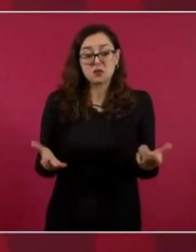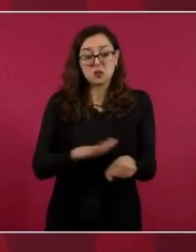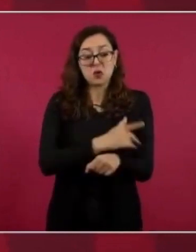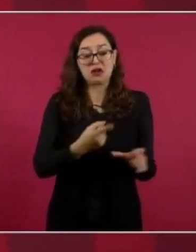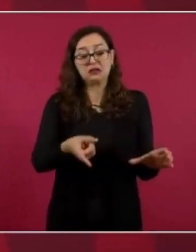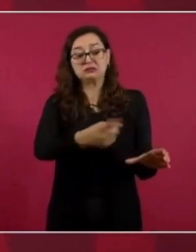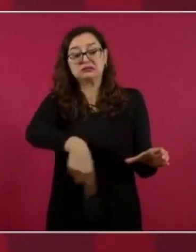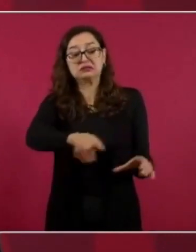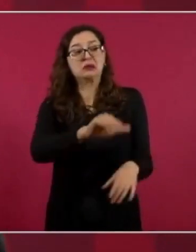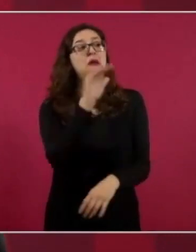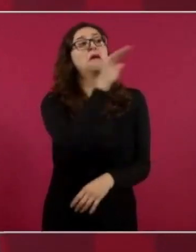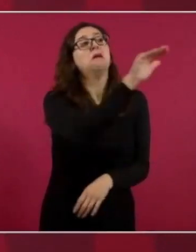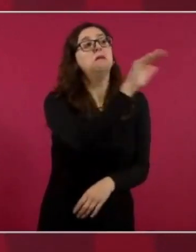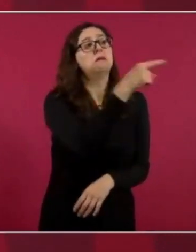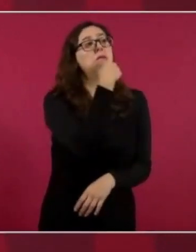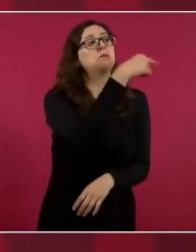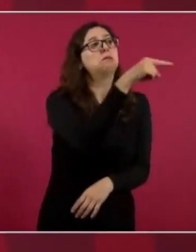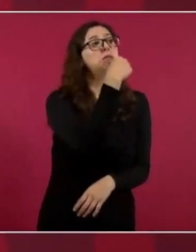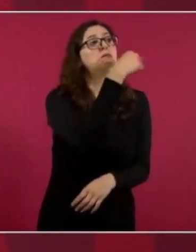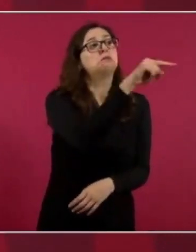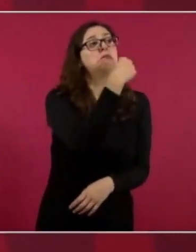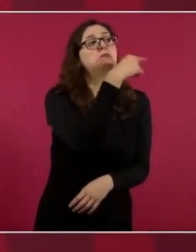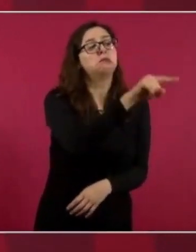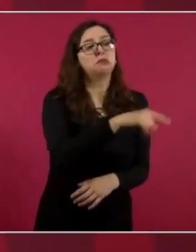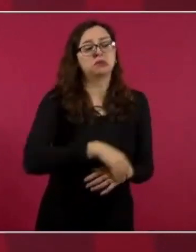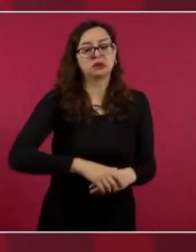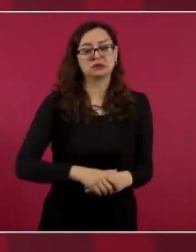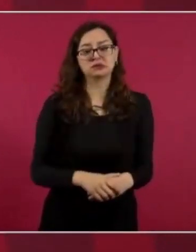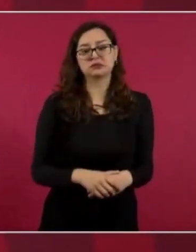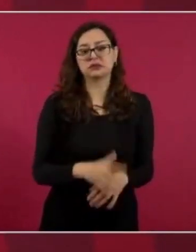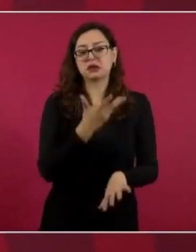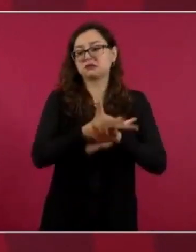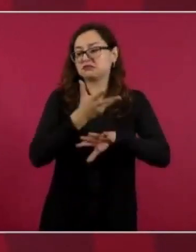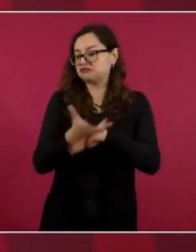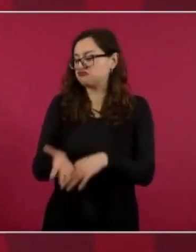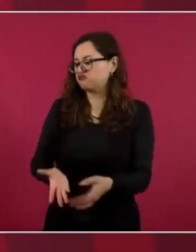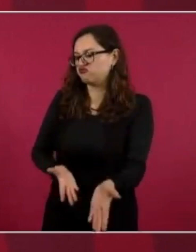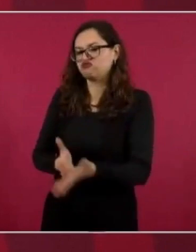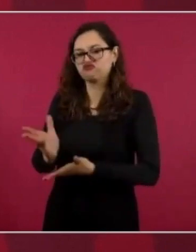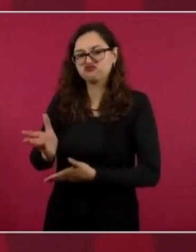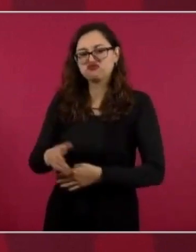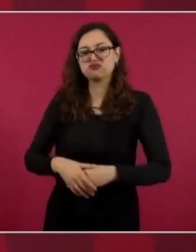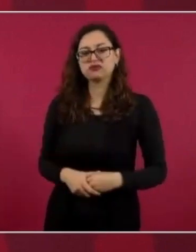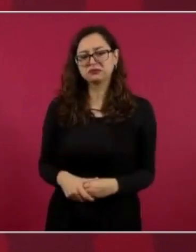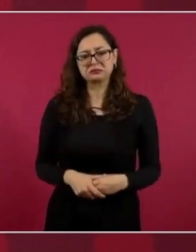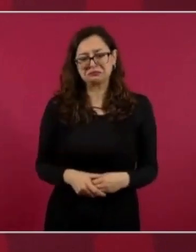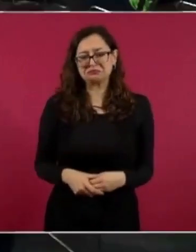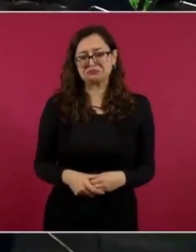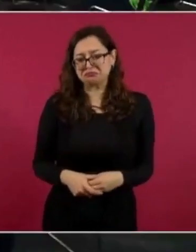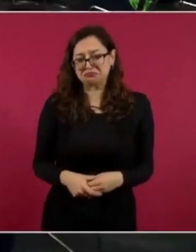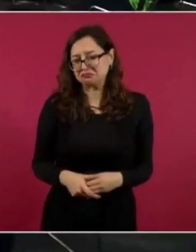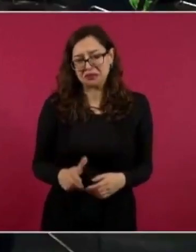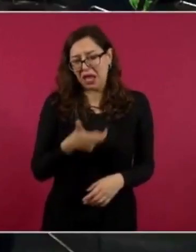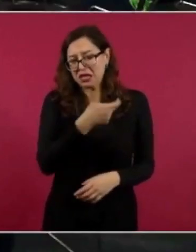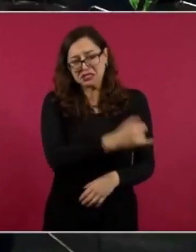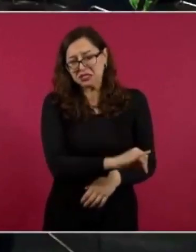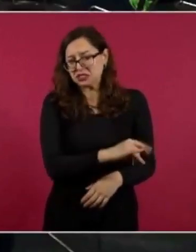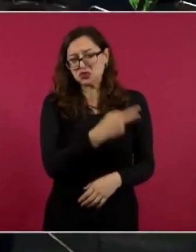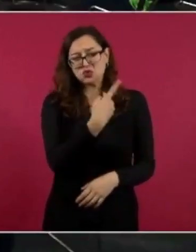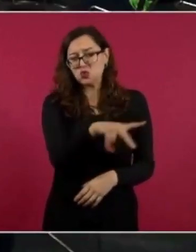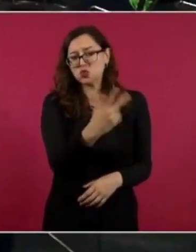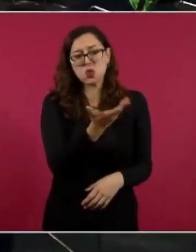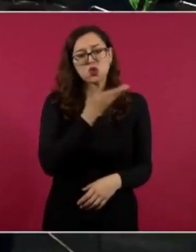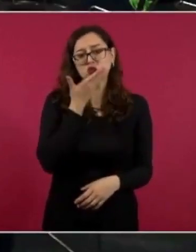o van a la embajada aquí con nuestro